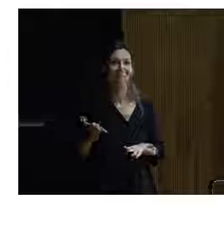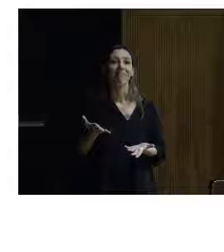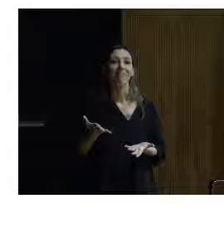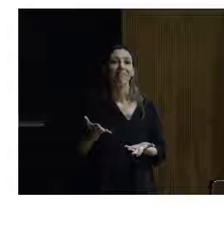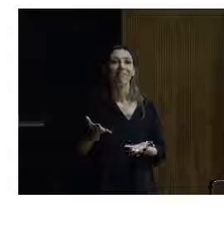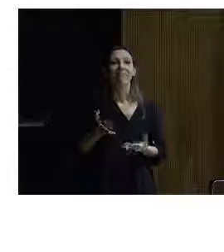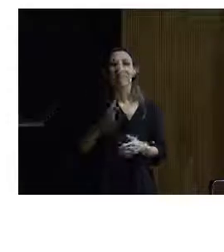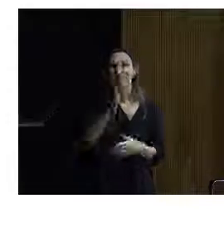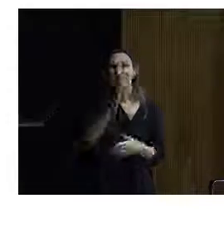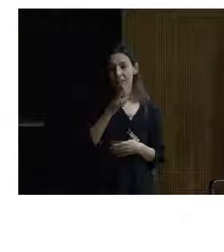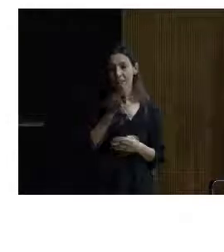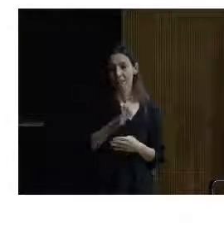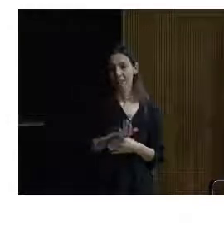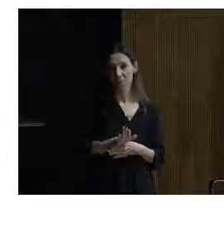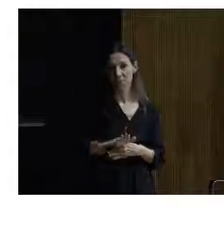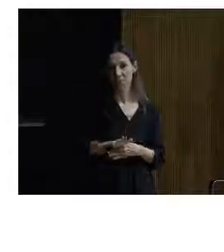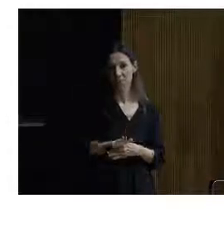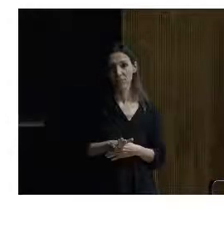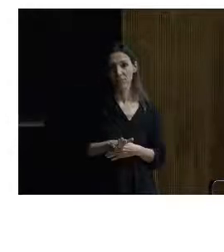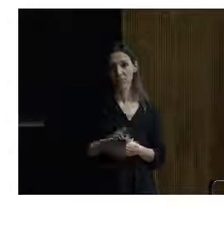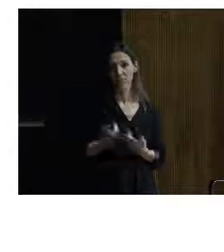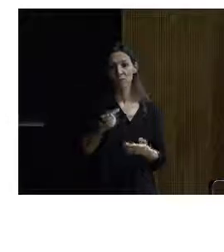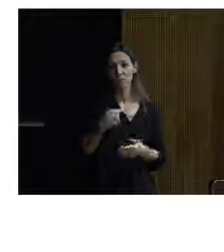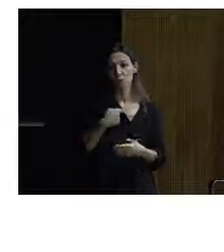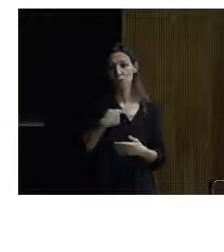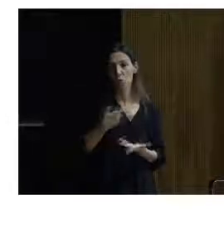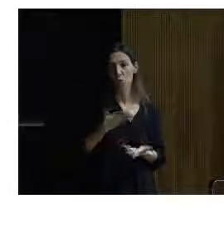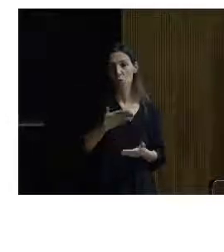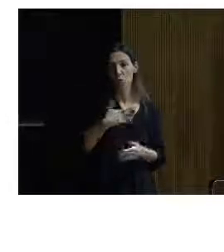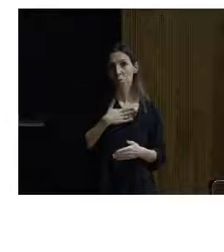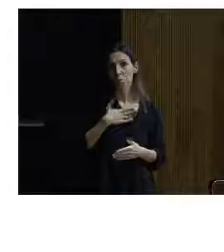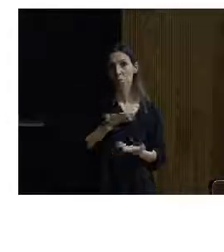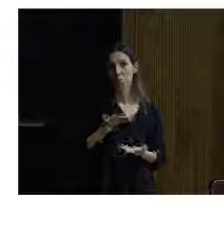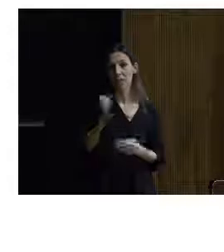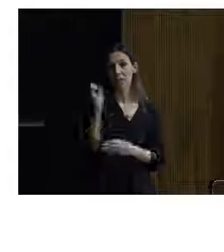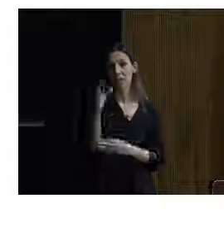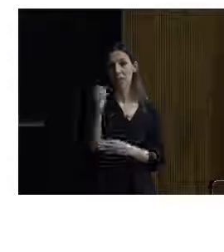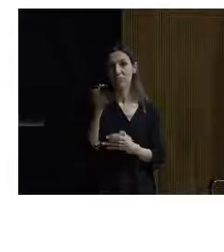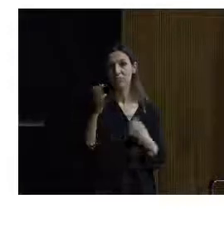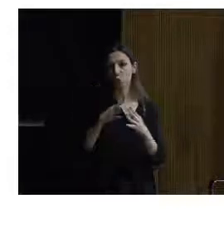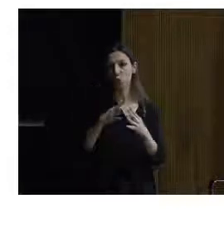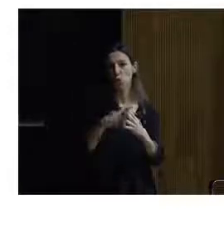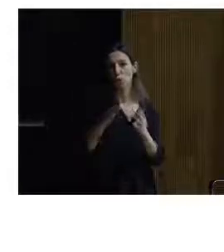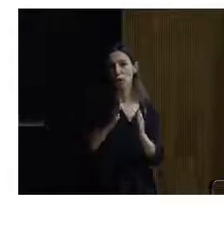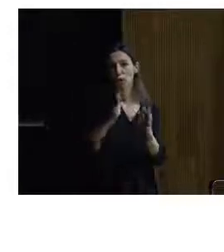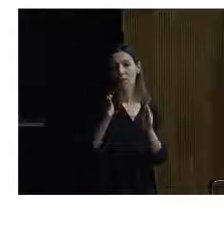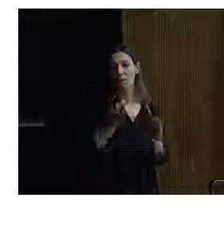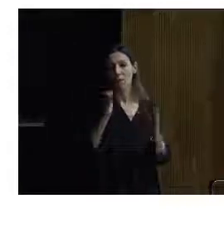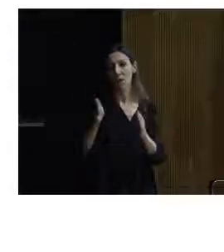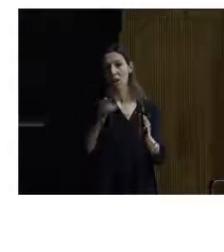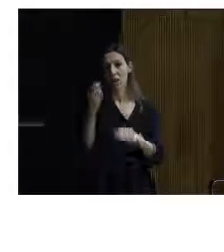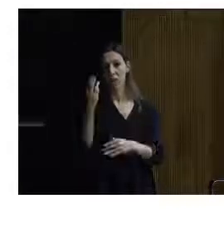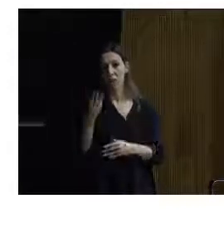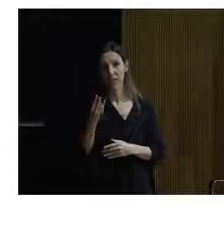he estructurado mi ponencia en tres pequeños paquetes porque quería